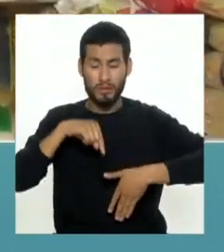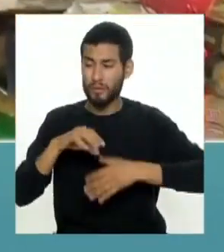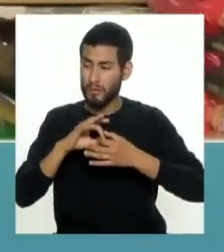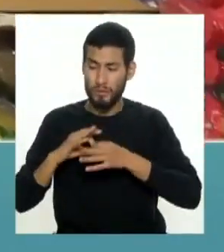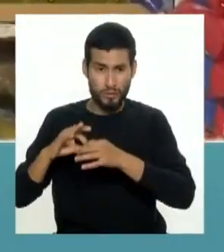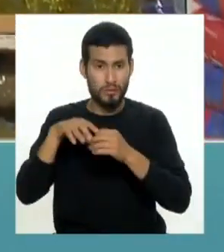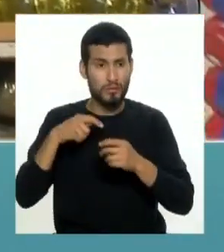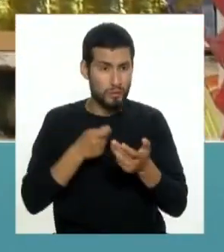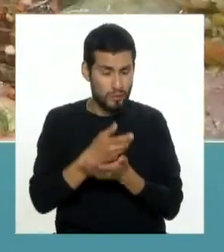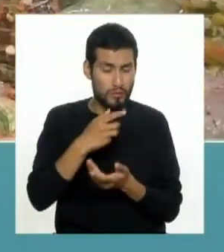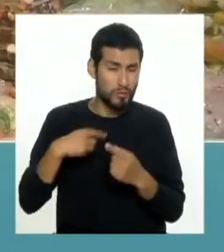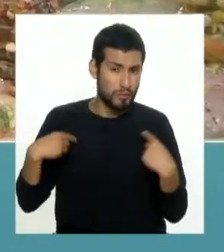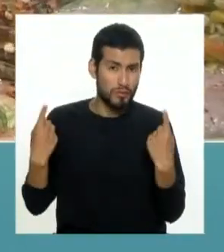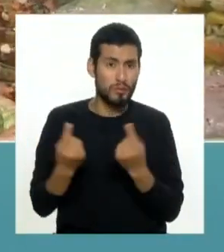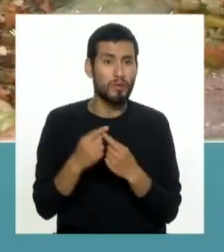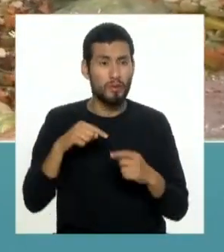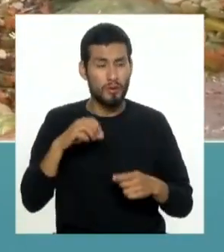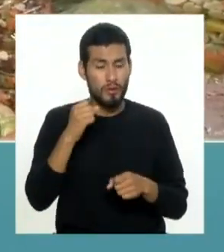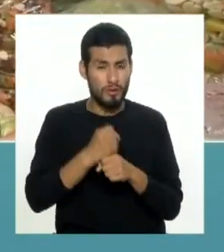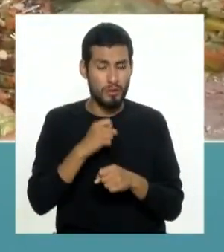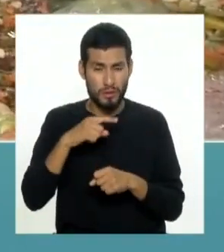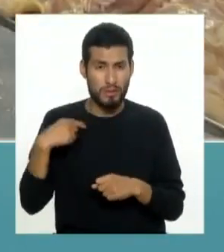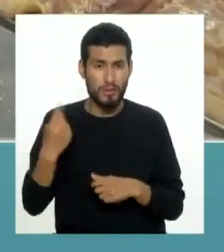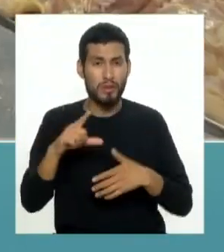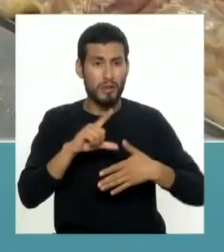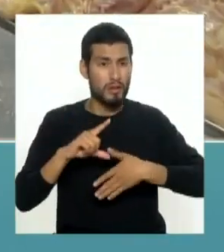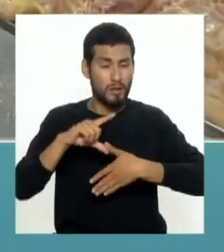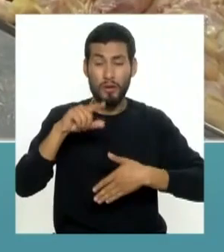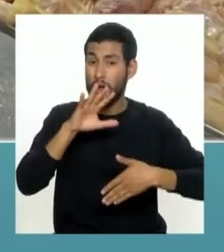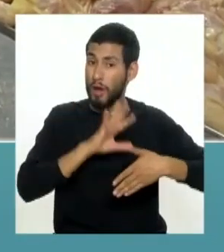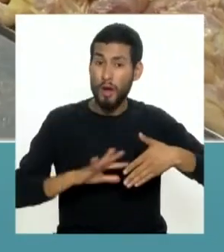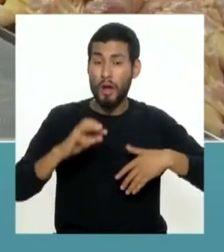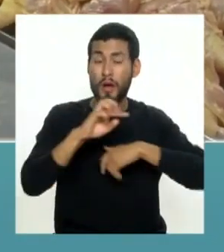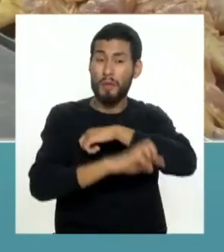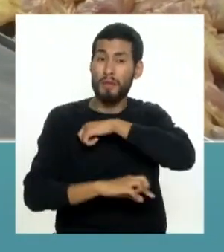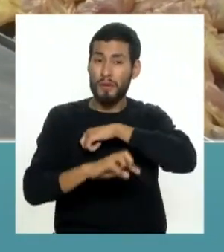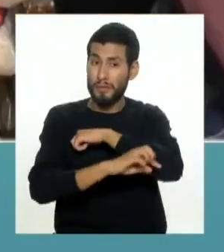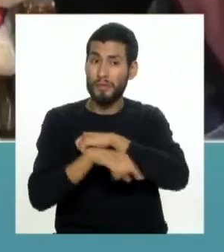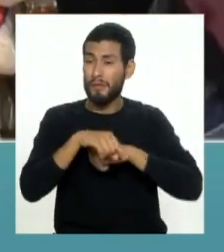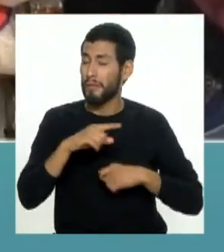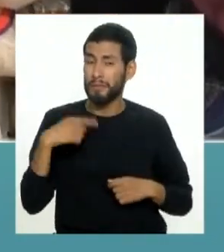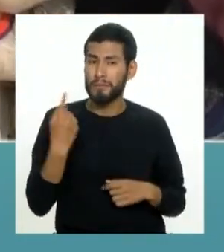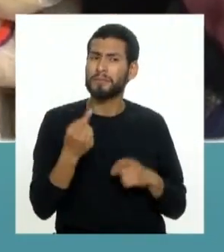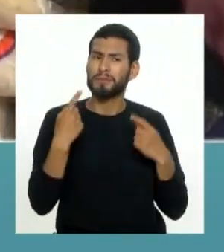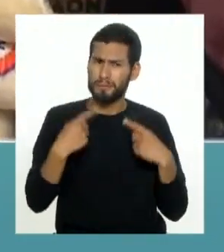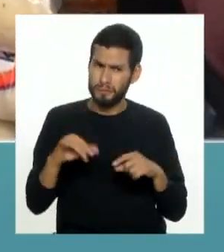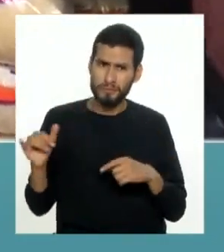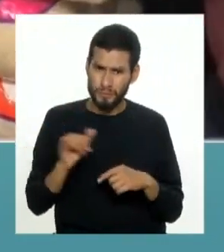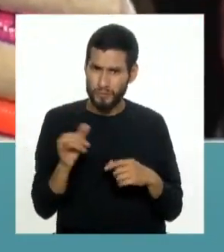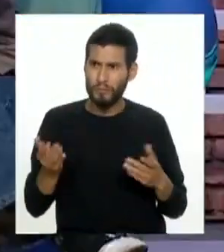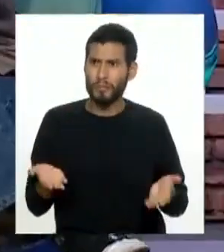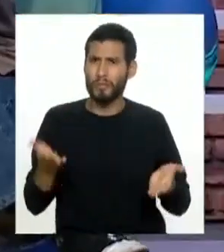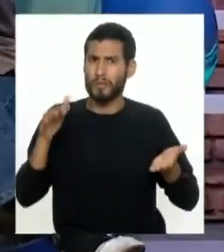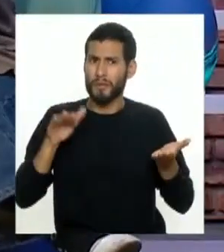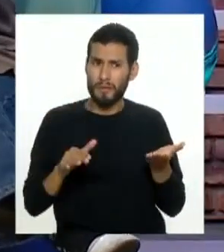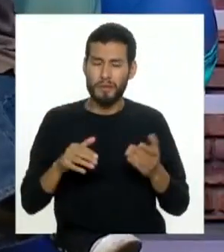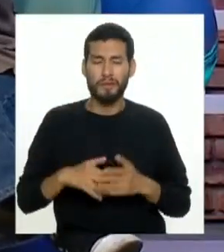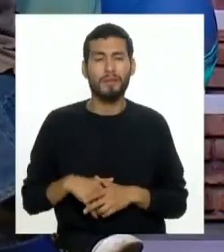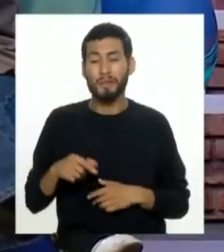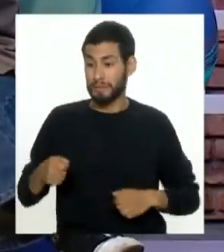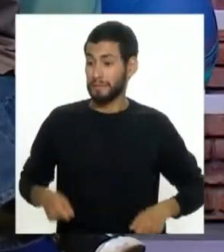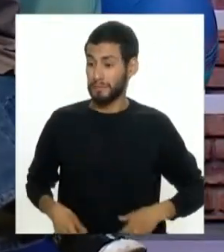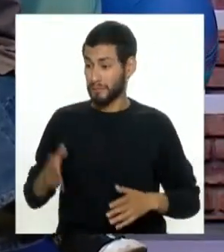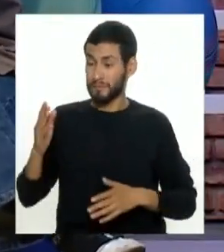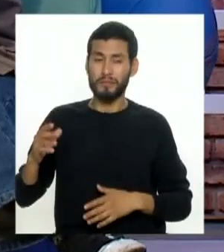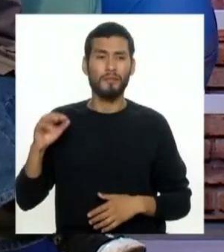organizaciones de consumidores que opera en la región y hemos detectado que en todos los países absolutamente se está haciendo reduflación y es que obviamente gastas más porque